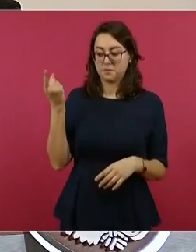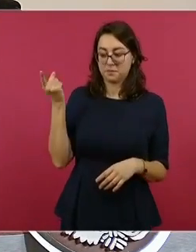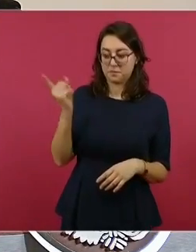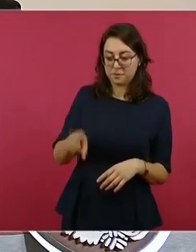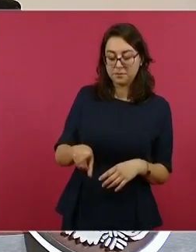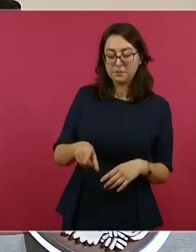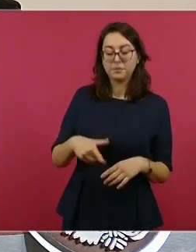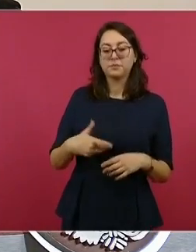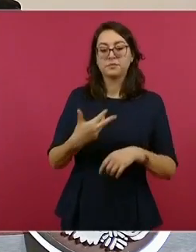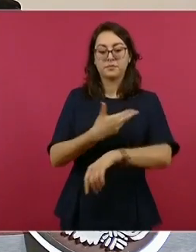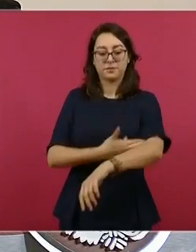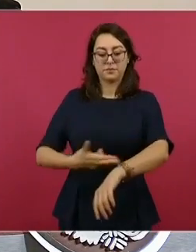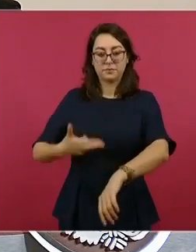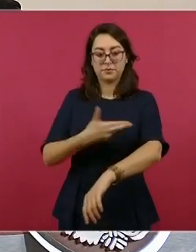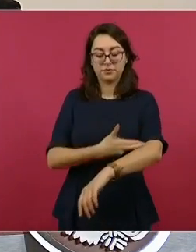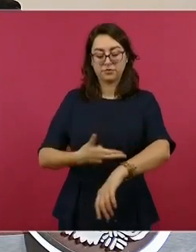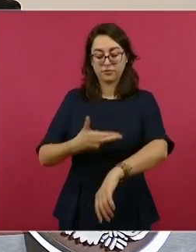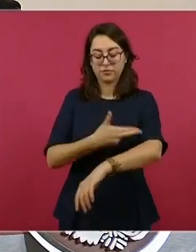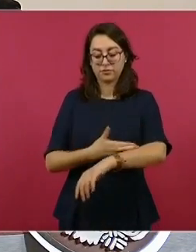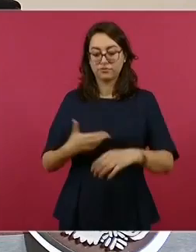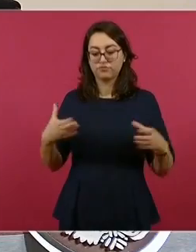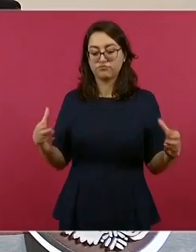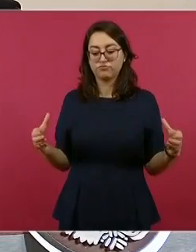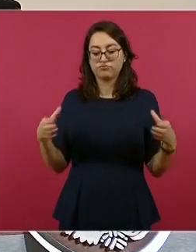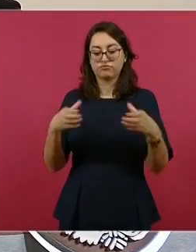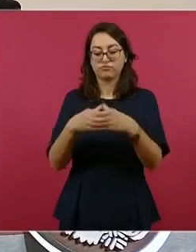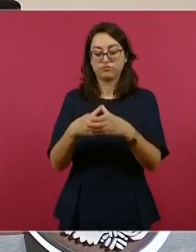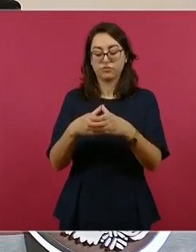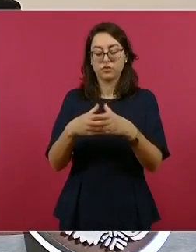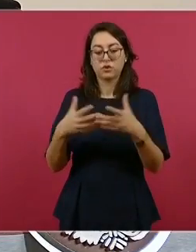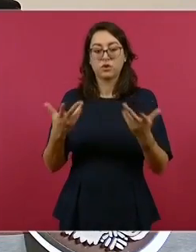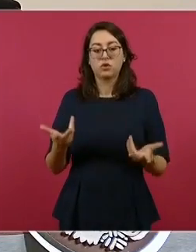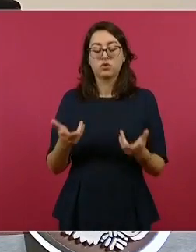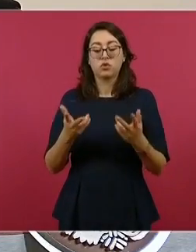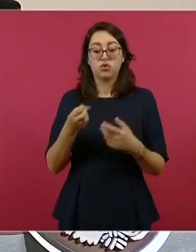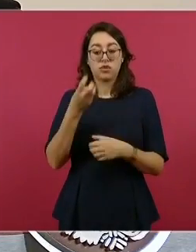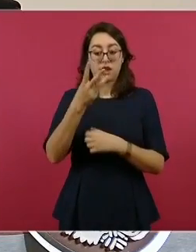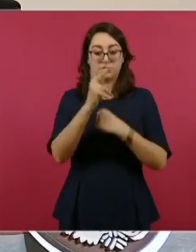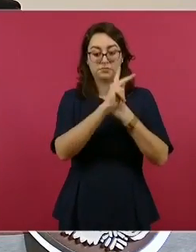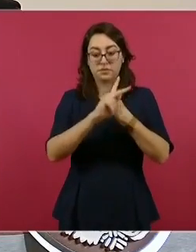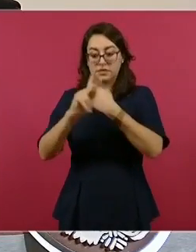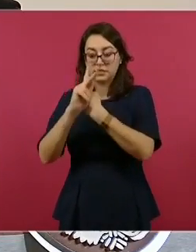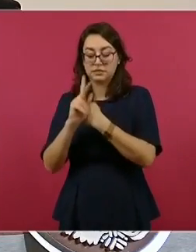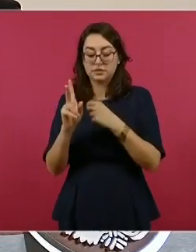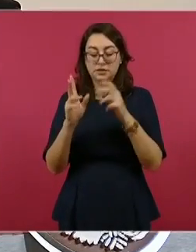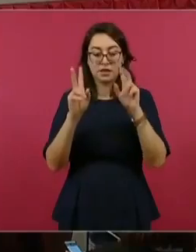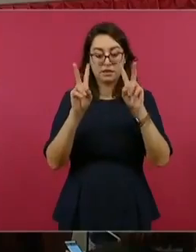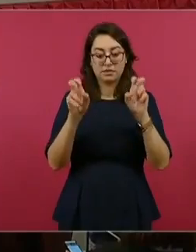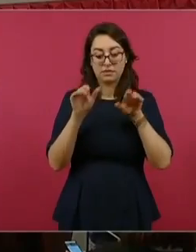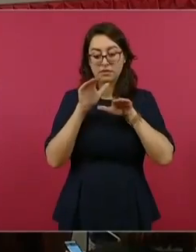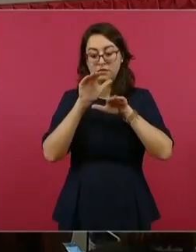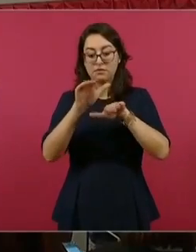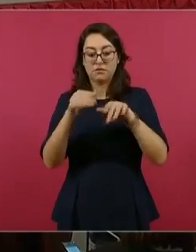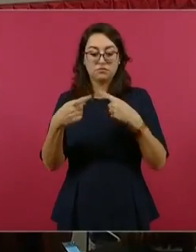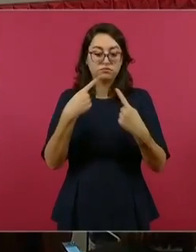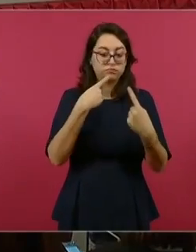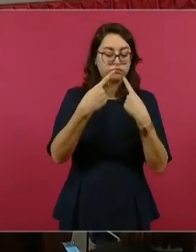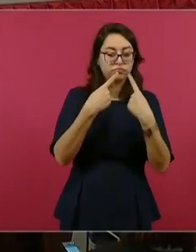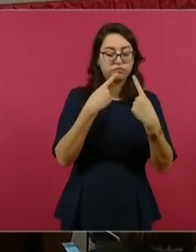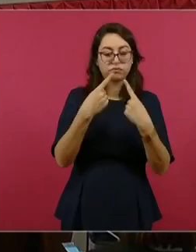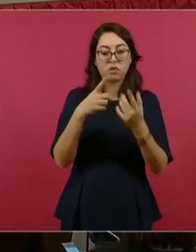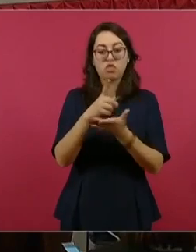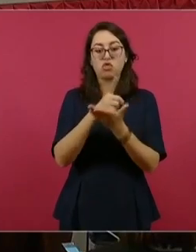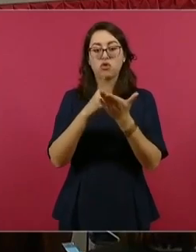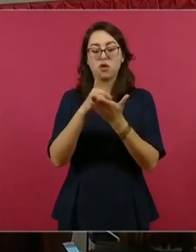reunión del Comité Trilateral de Fentanilo. Además, el lunes se